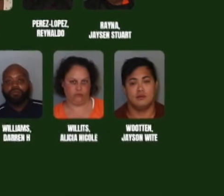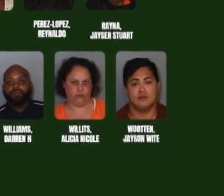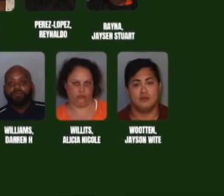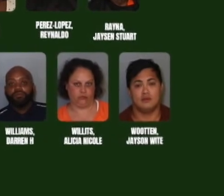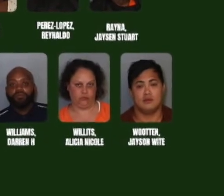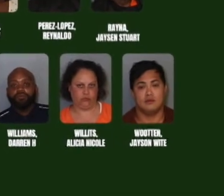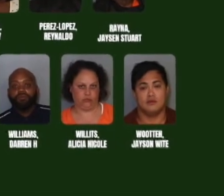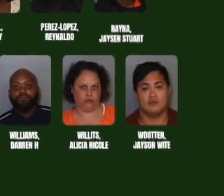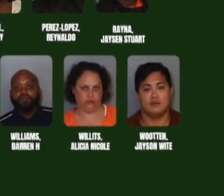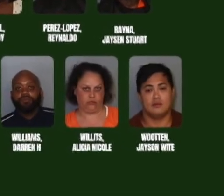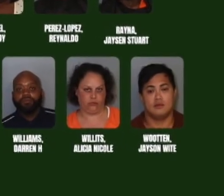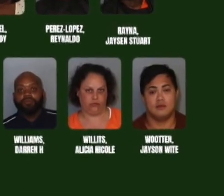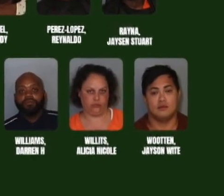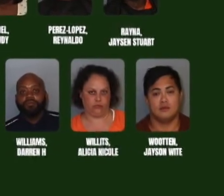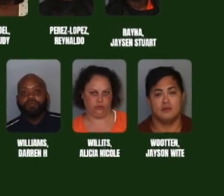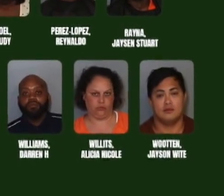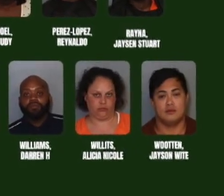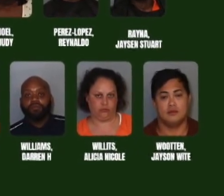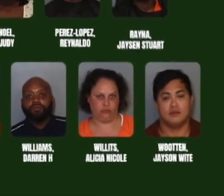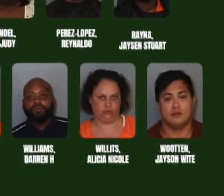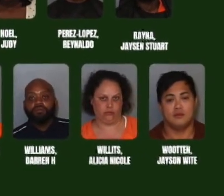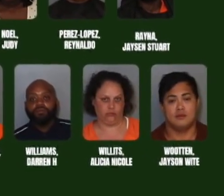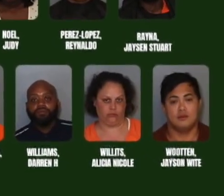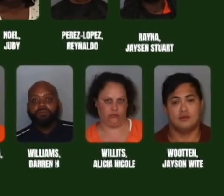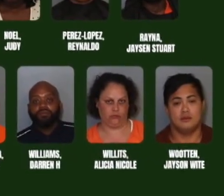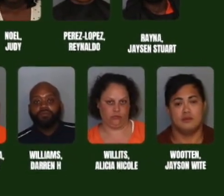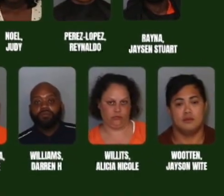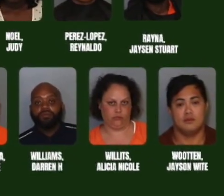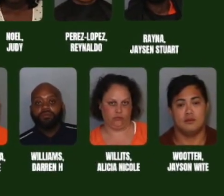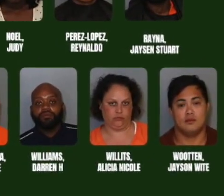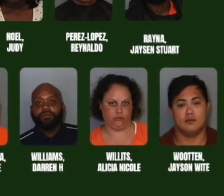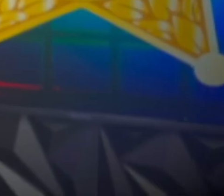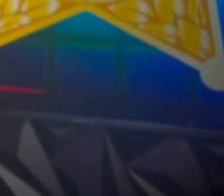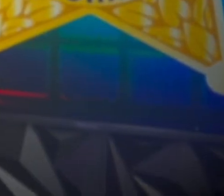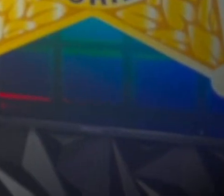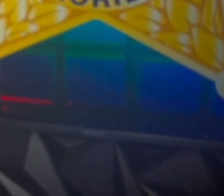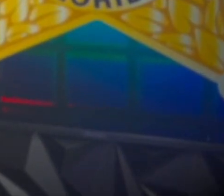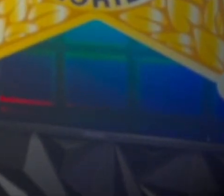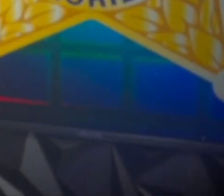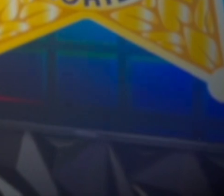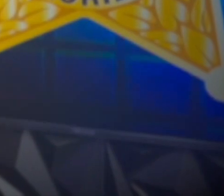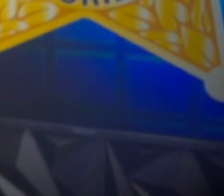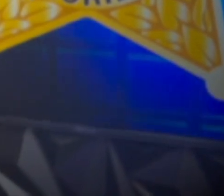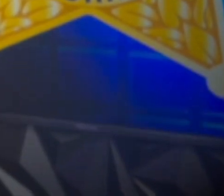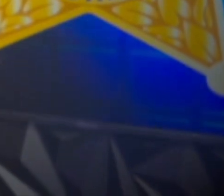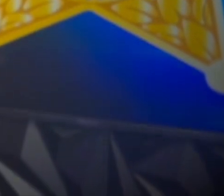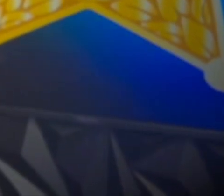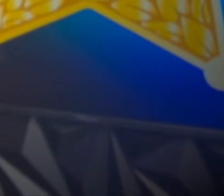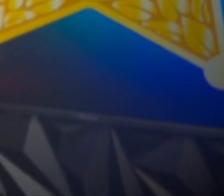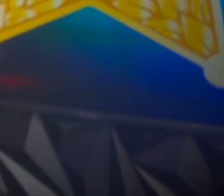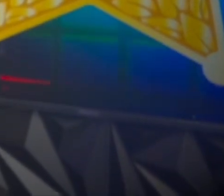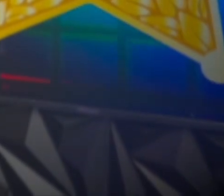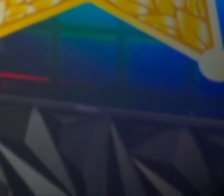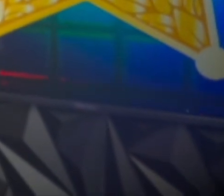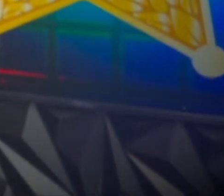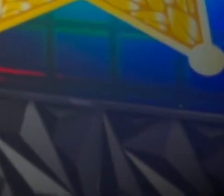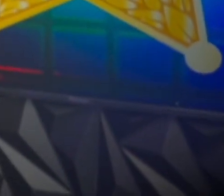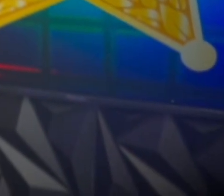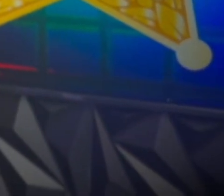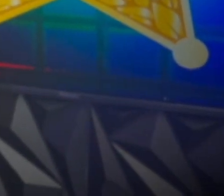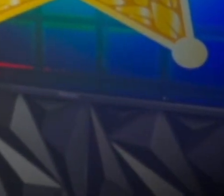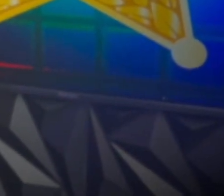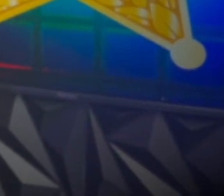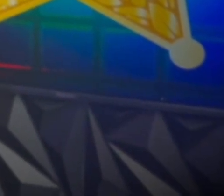usted bebe y maneja en el condado de Osciola, usted está corriendo el riesgo de ser la estrella.